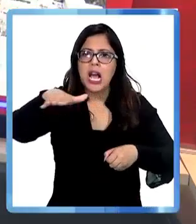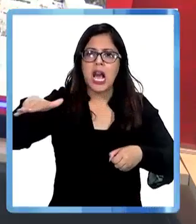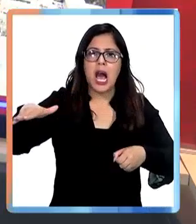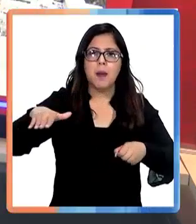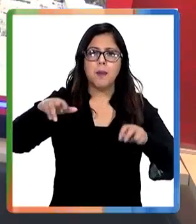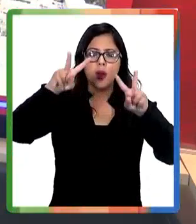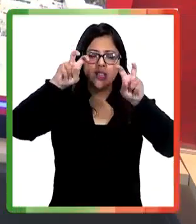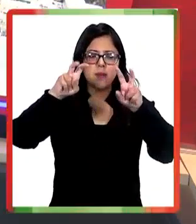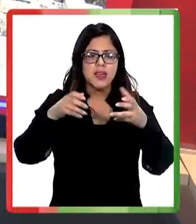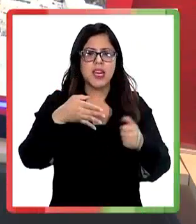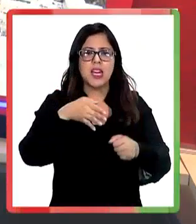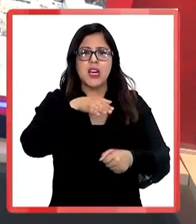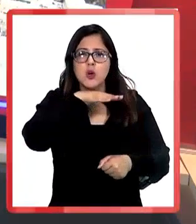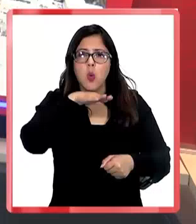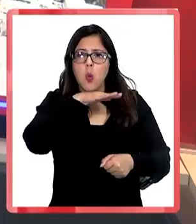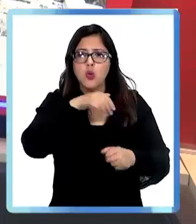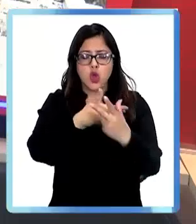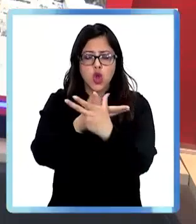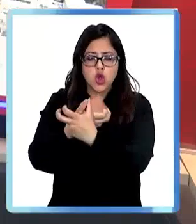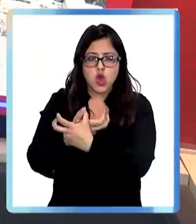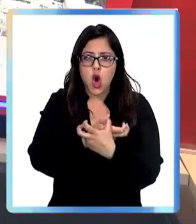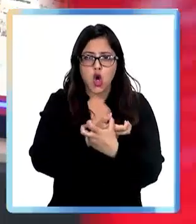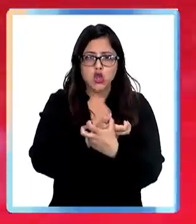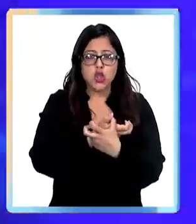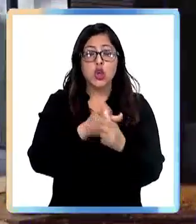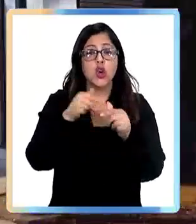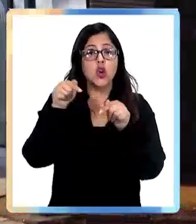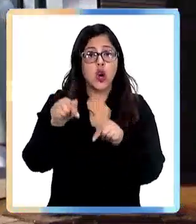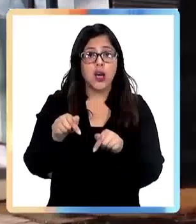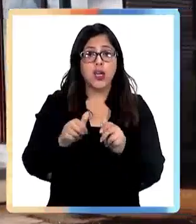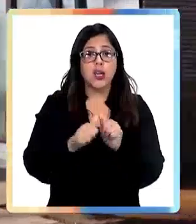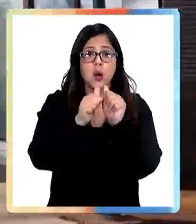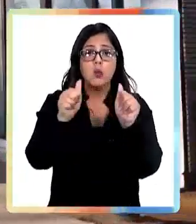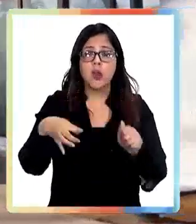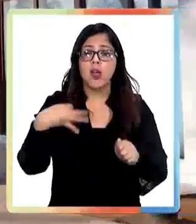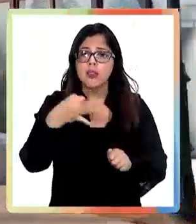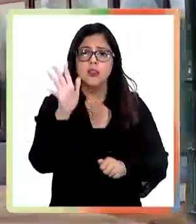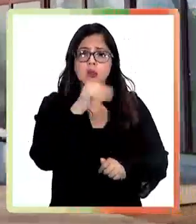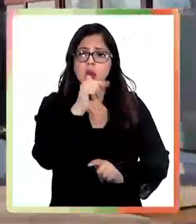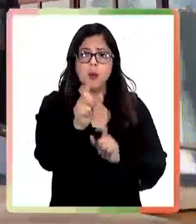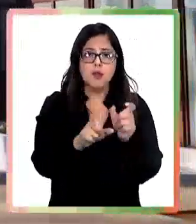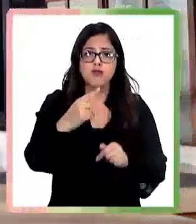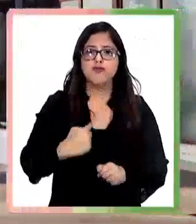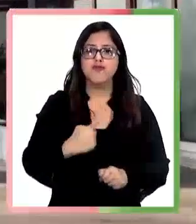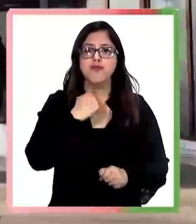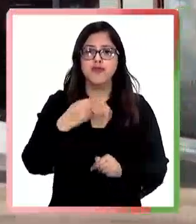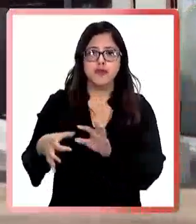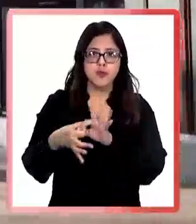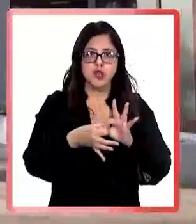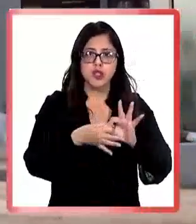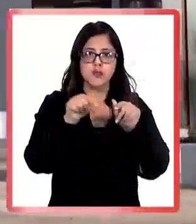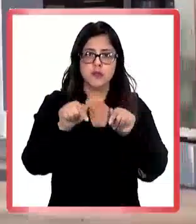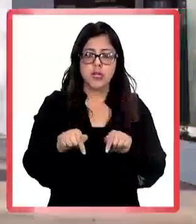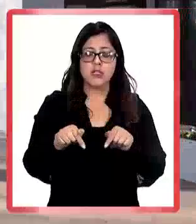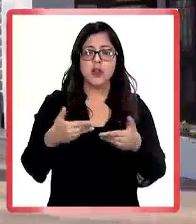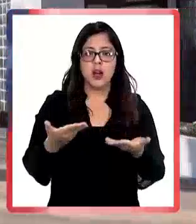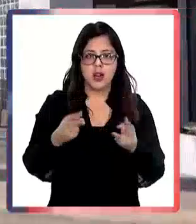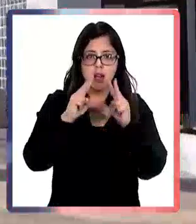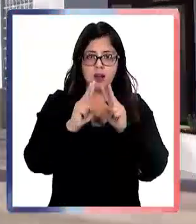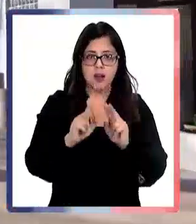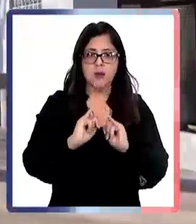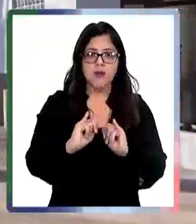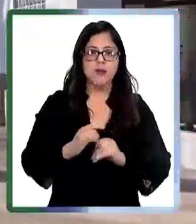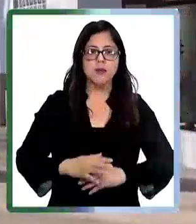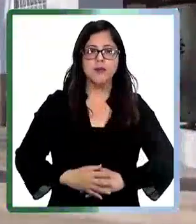afectadas por la situación. Contivisión con la historia. Desde que comenzara septiembre, el aire en Curicó es